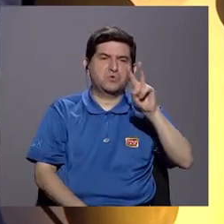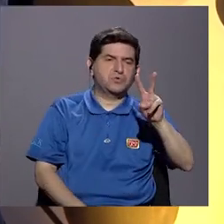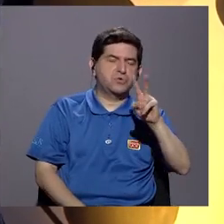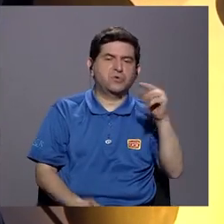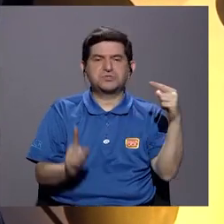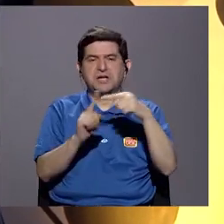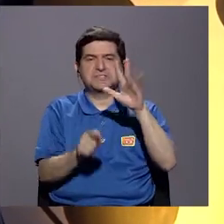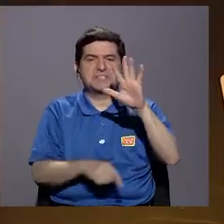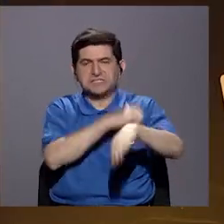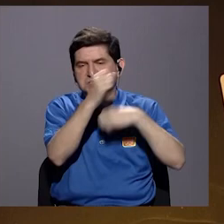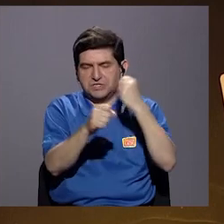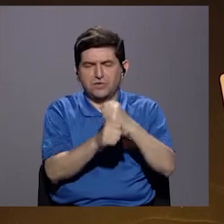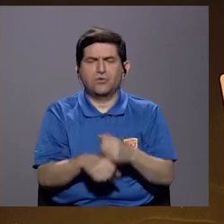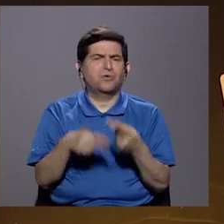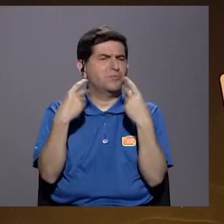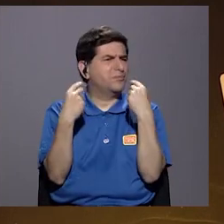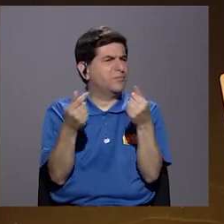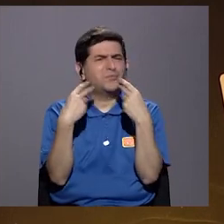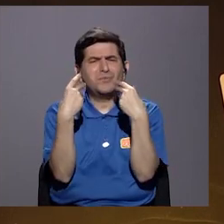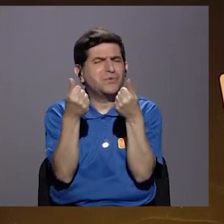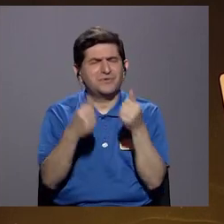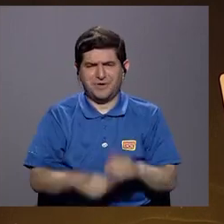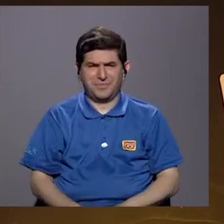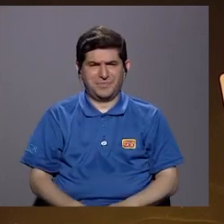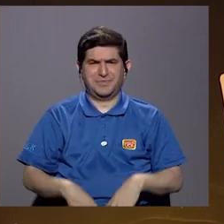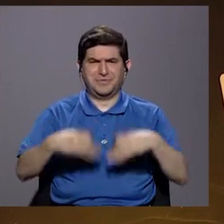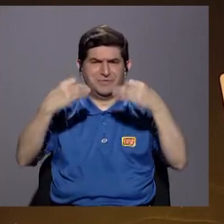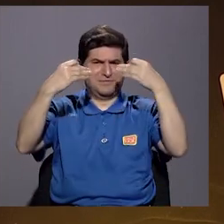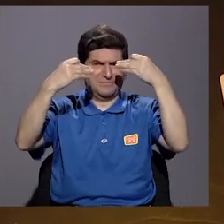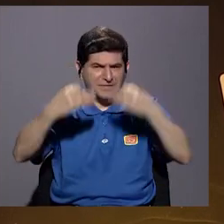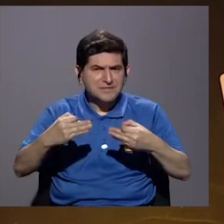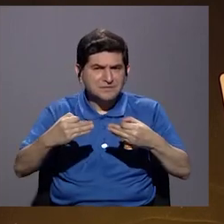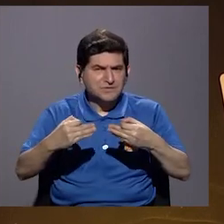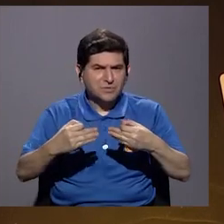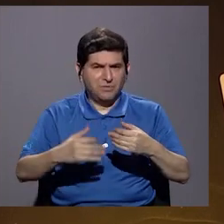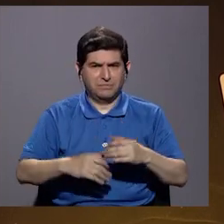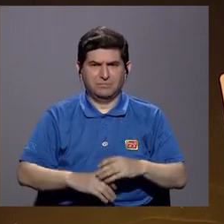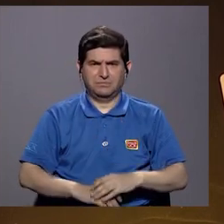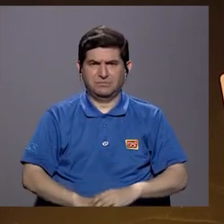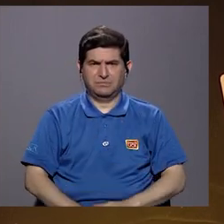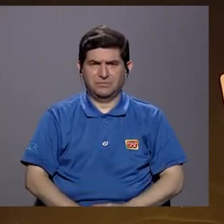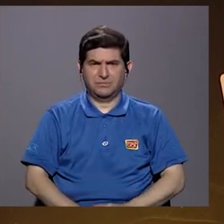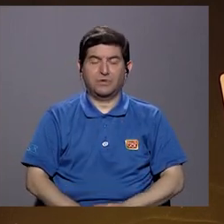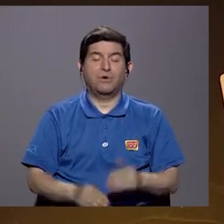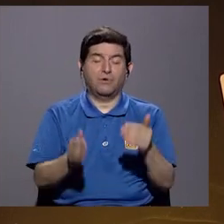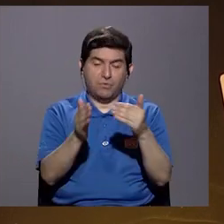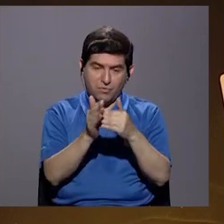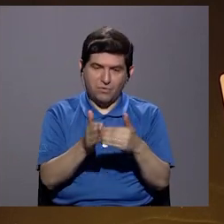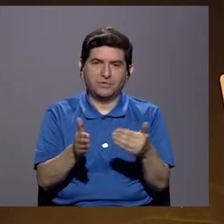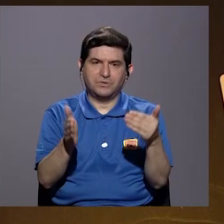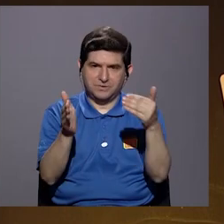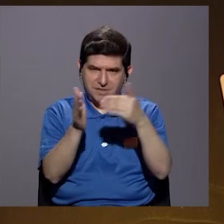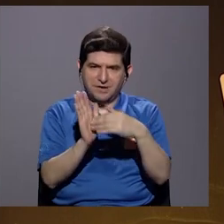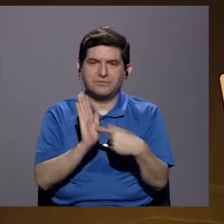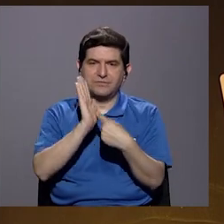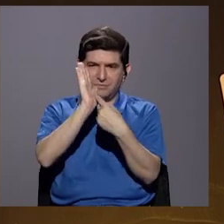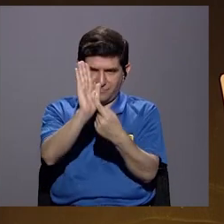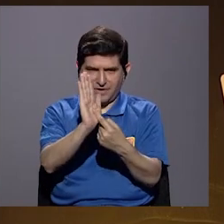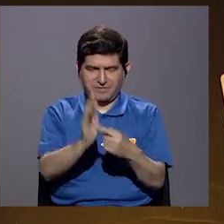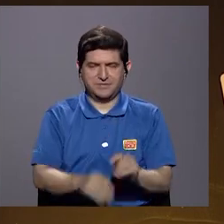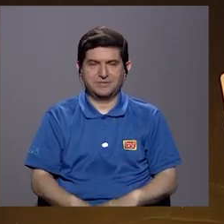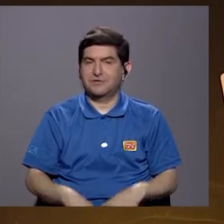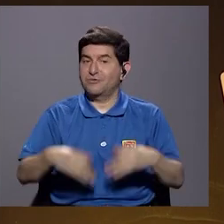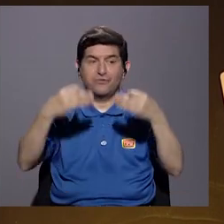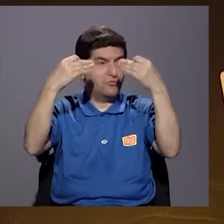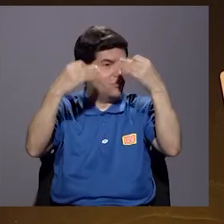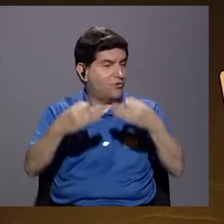tres, cuatro, cinco años. Marco, muy rápidamente, la decisión que se tomó, y otra vez volvemos a señalarlo,